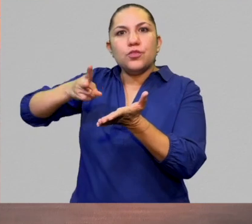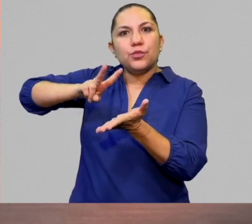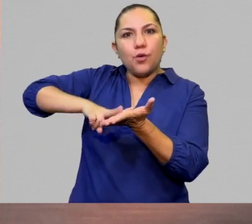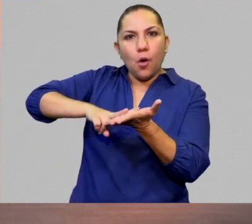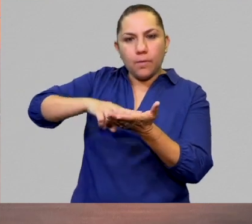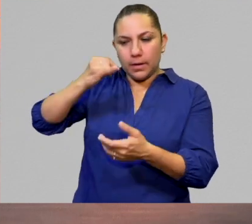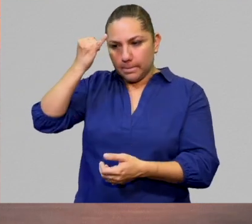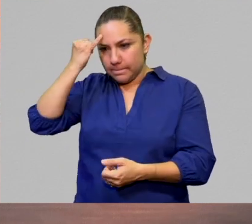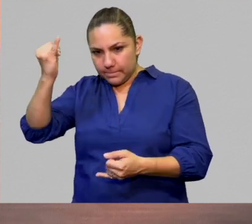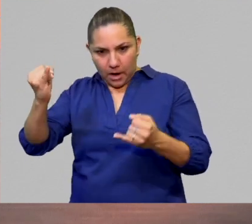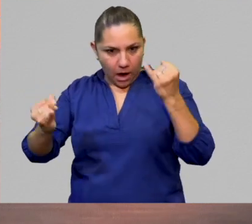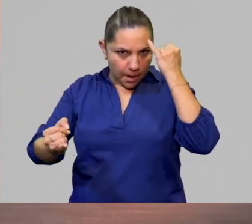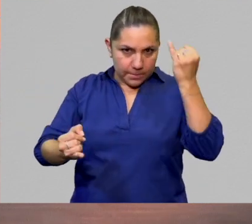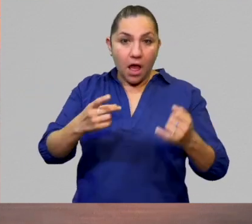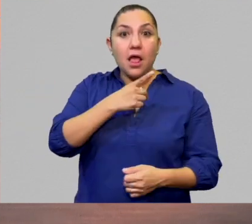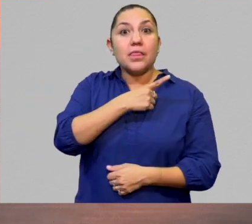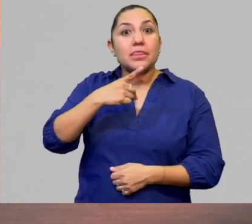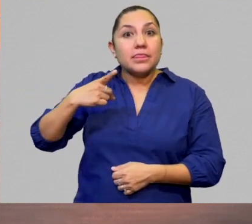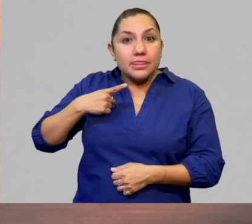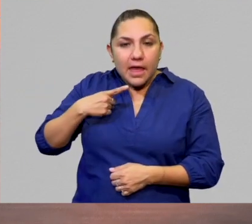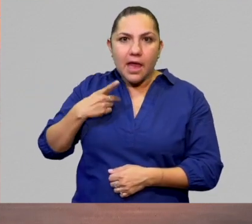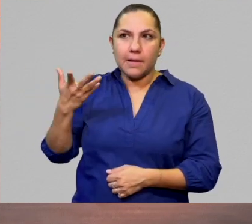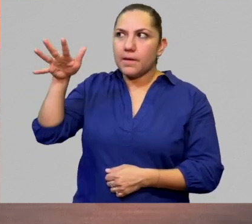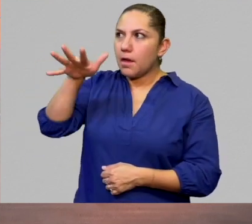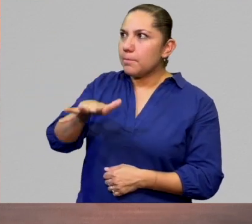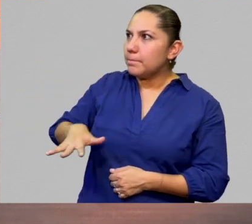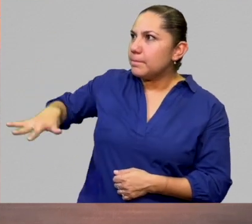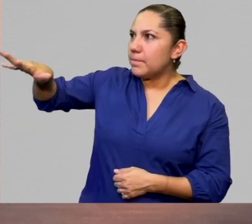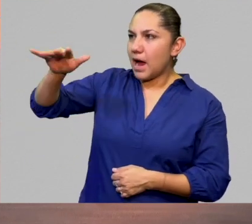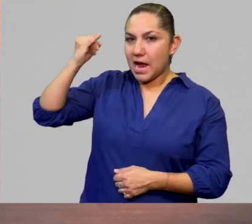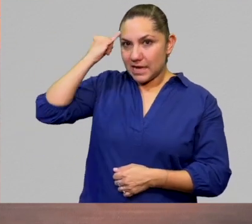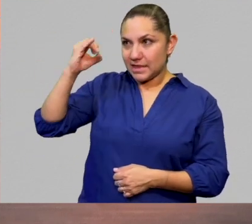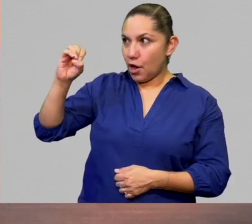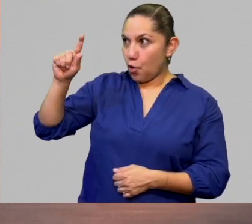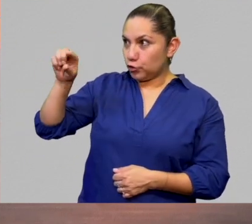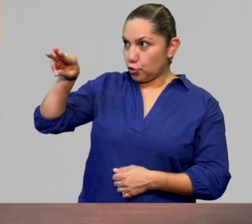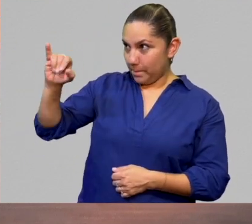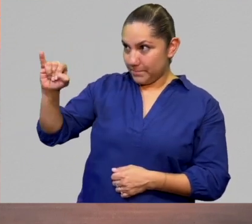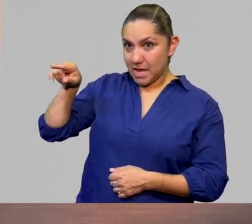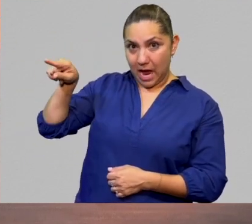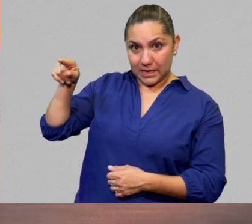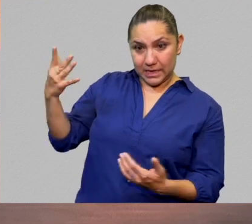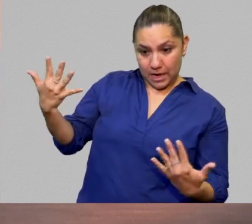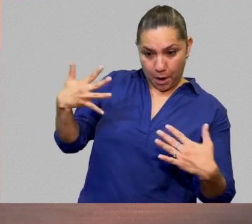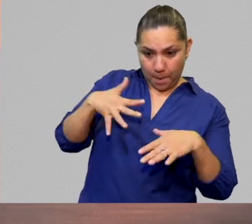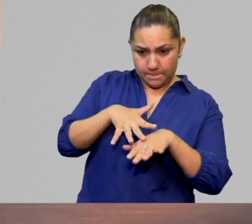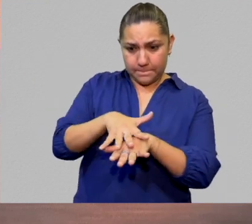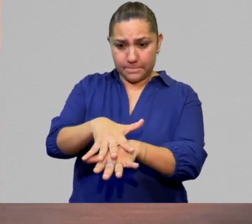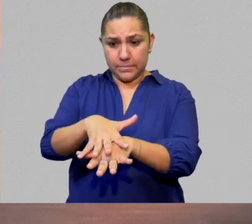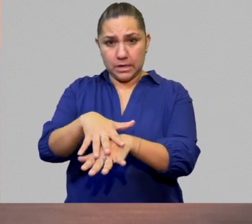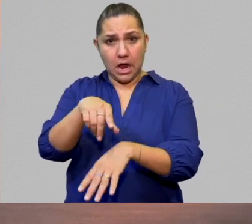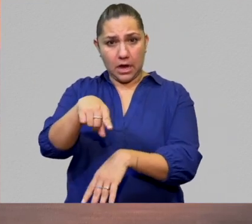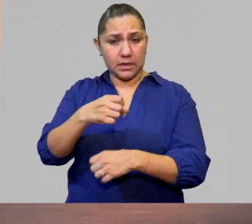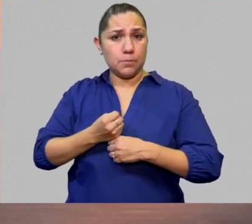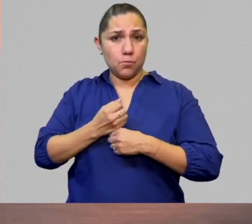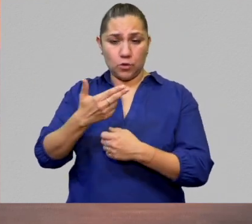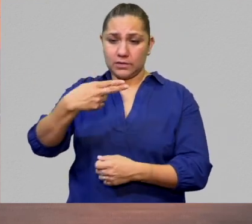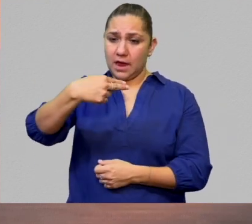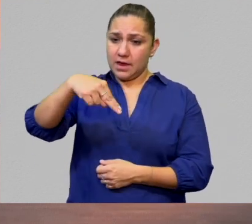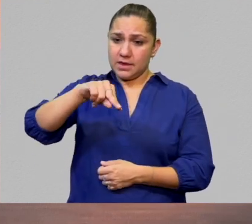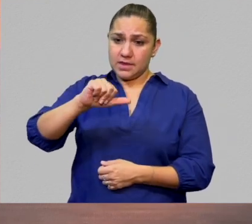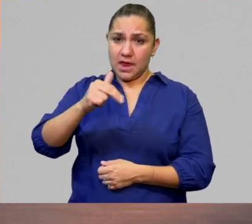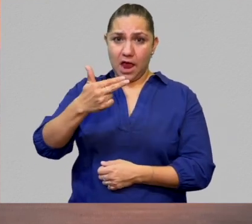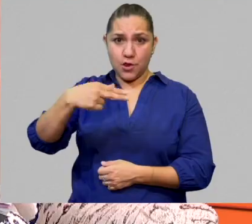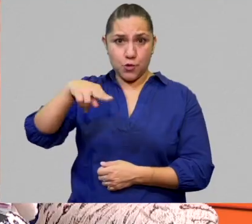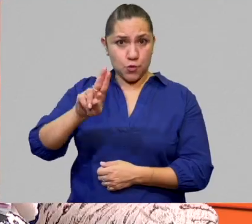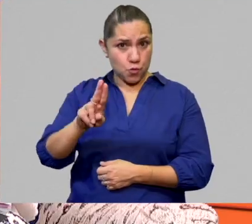dos poemas en uno, porque hay que traer el universo otomí a la poesía, en Ñañú en mi caso, y